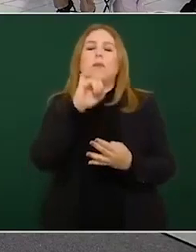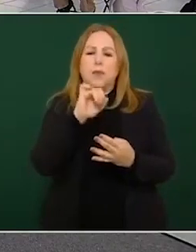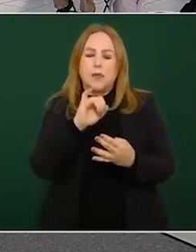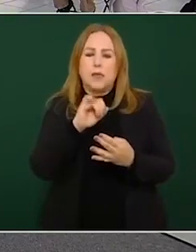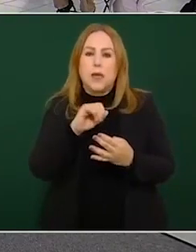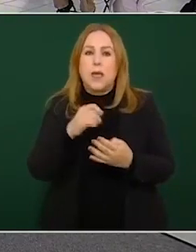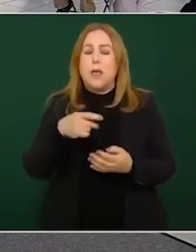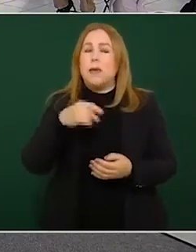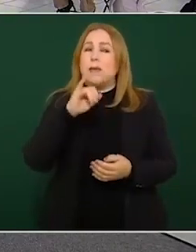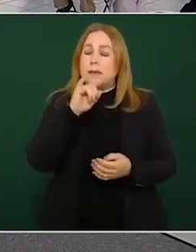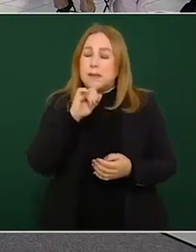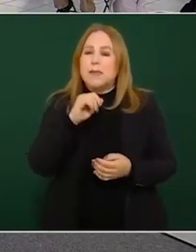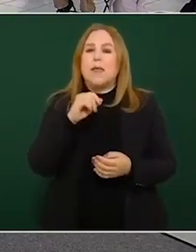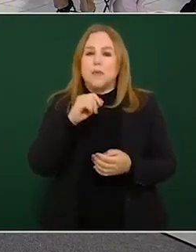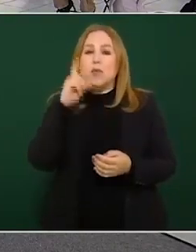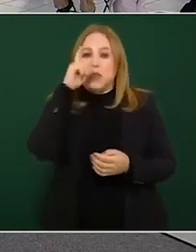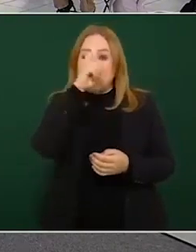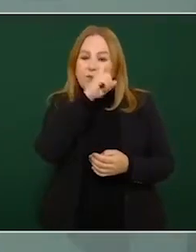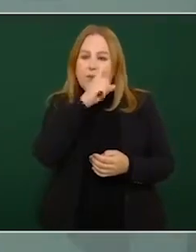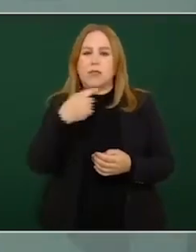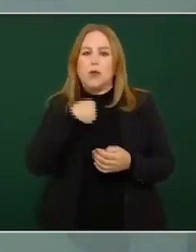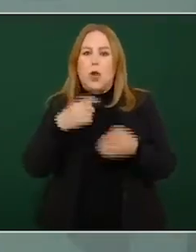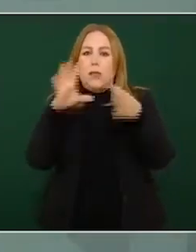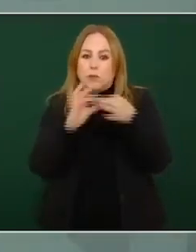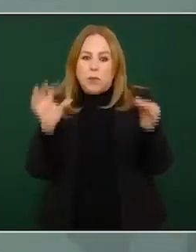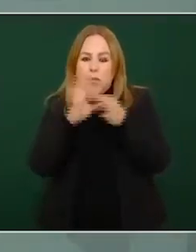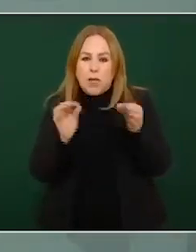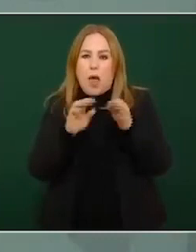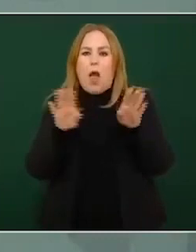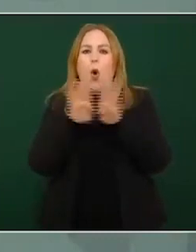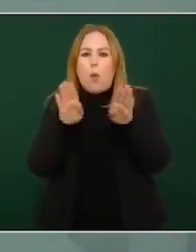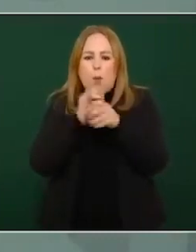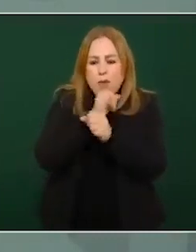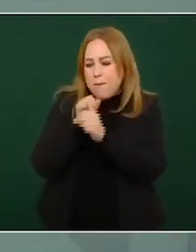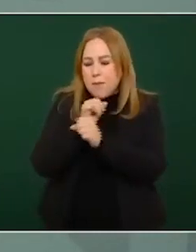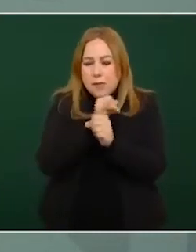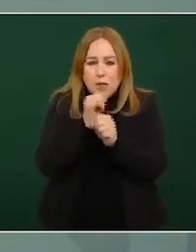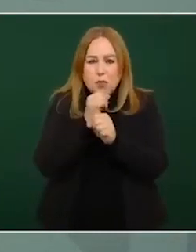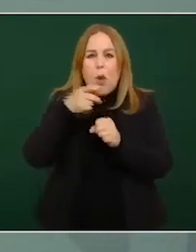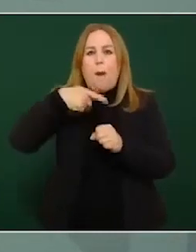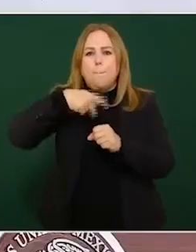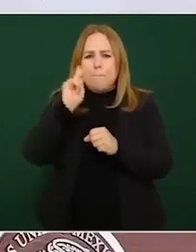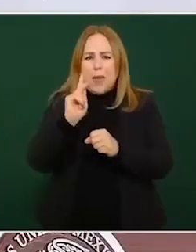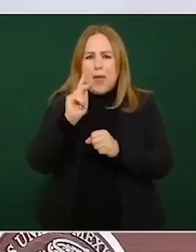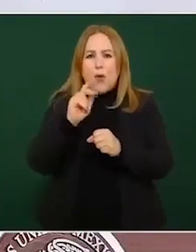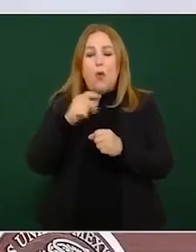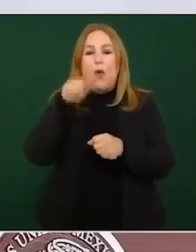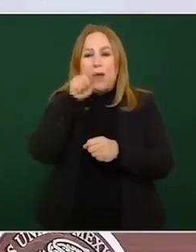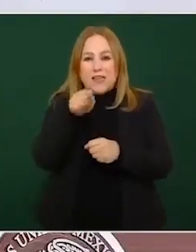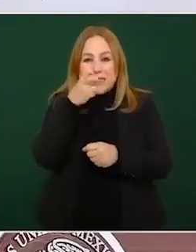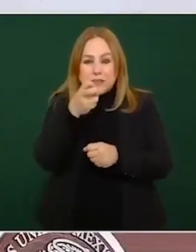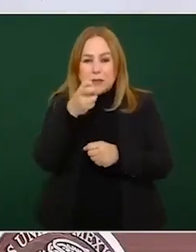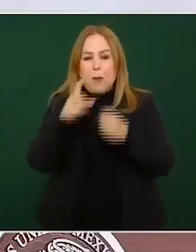delicado hablar de las líneas de investigación, pero yo te puedo decir que son pugnas entre el crimen organizado, entre cárteles del crimen